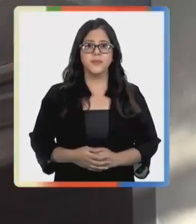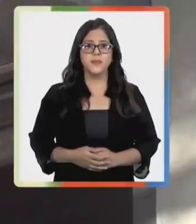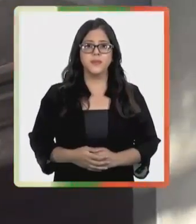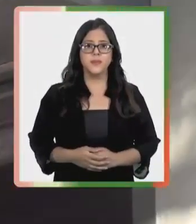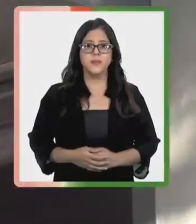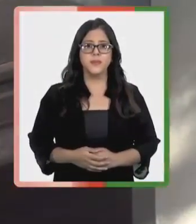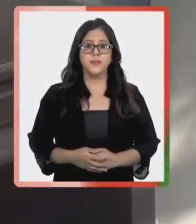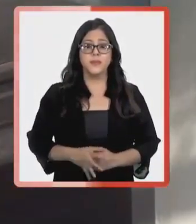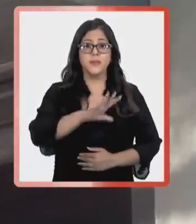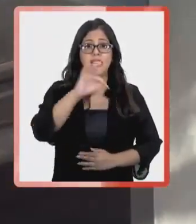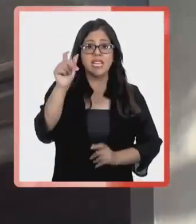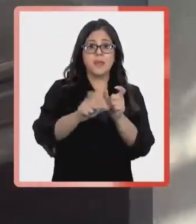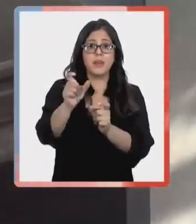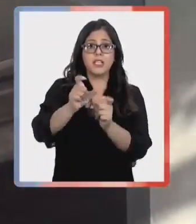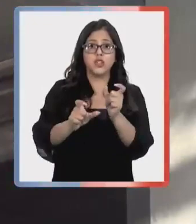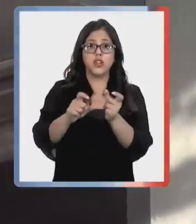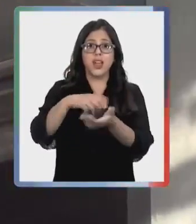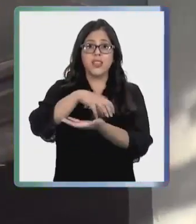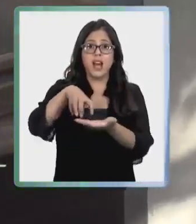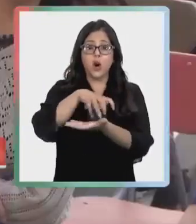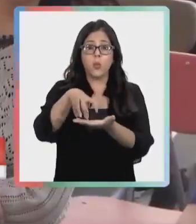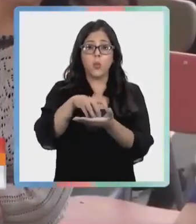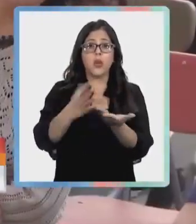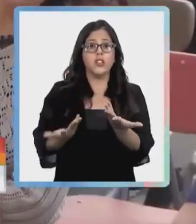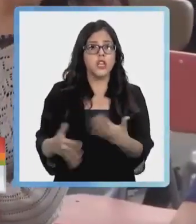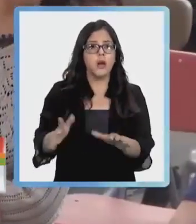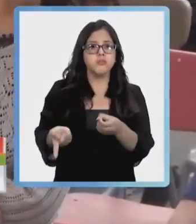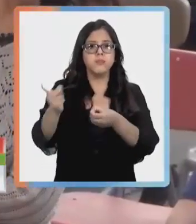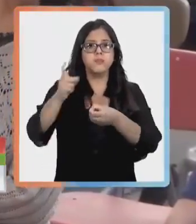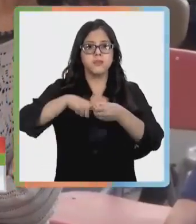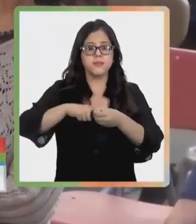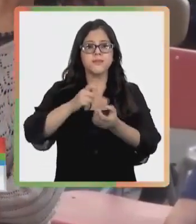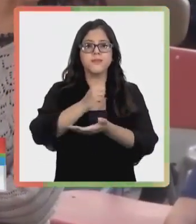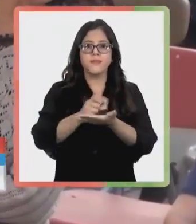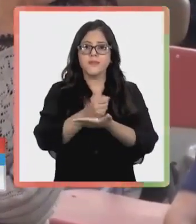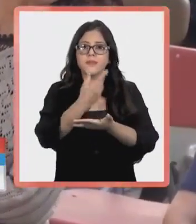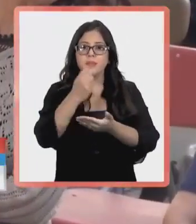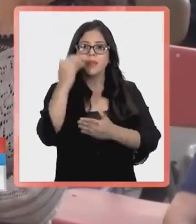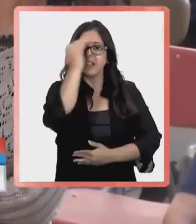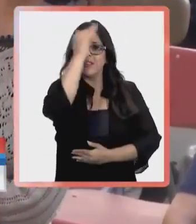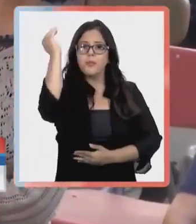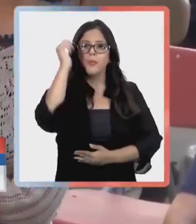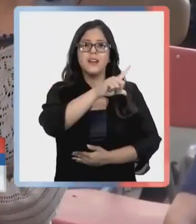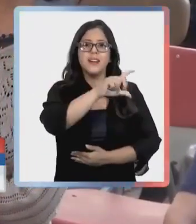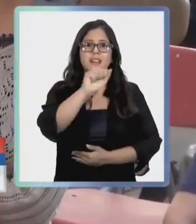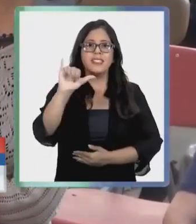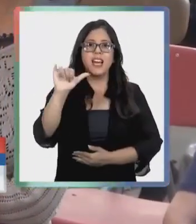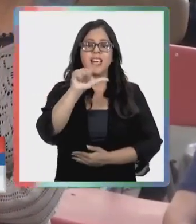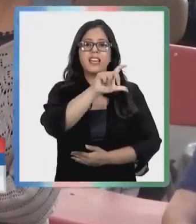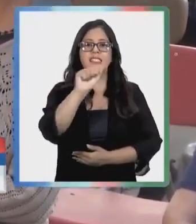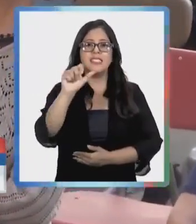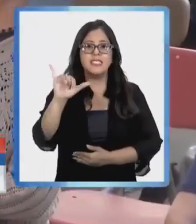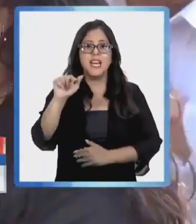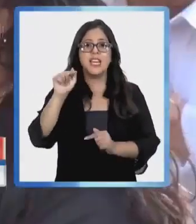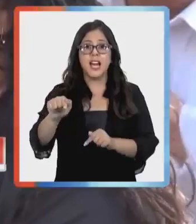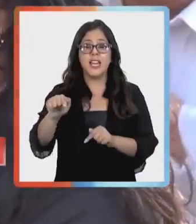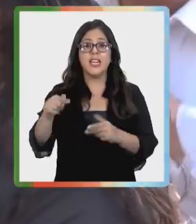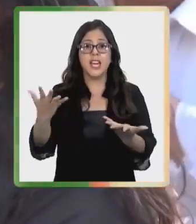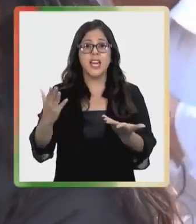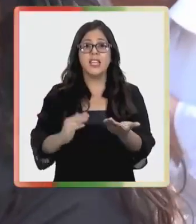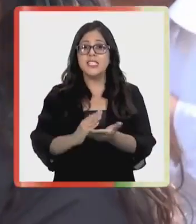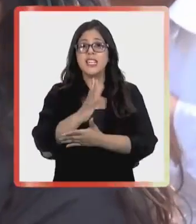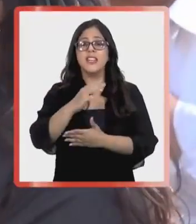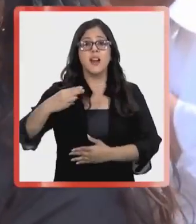Más de 500 vecinos de la comuna ya se encuentran inscritos en la farmacia popular de Yaiyay, iniciativa